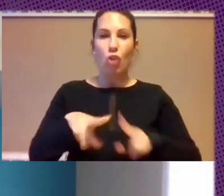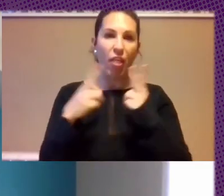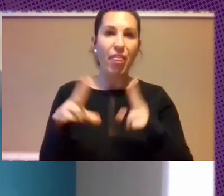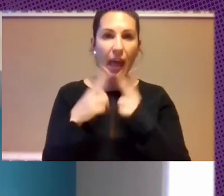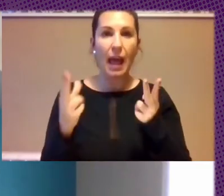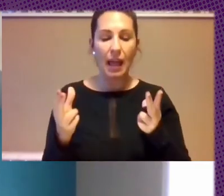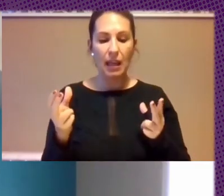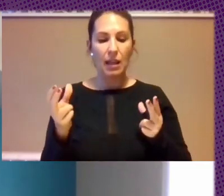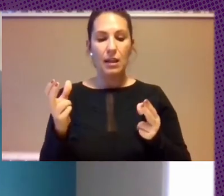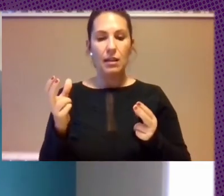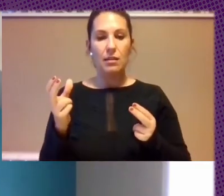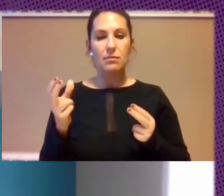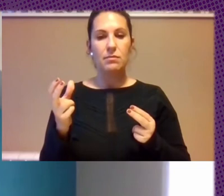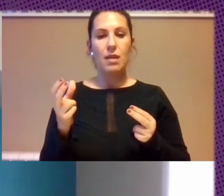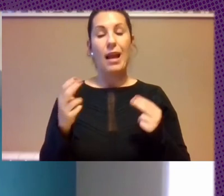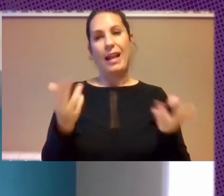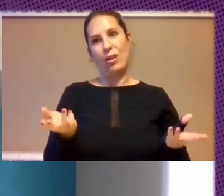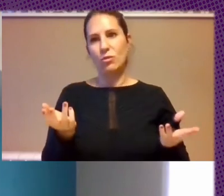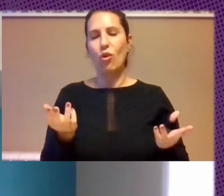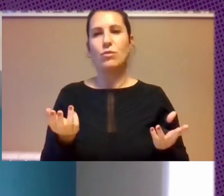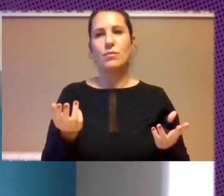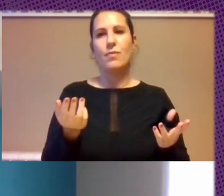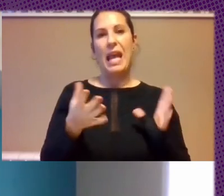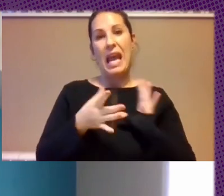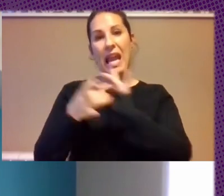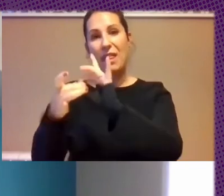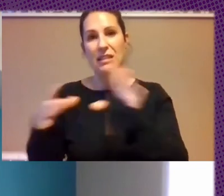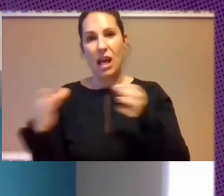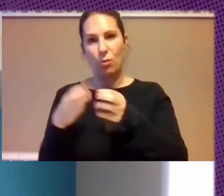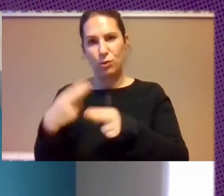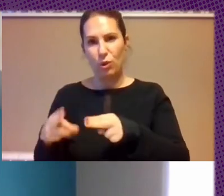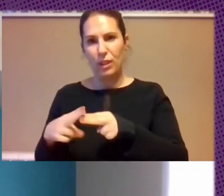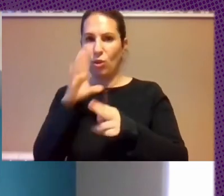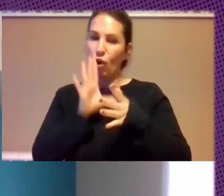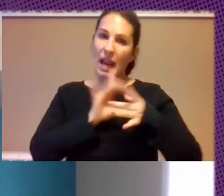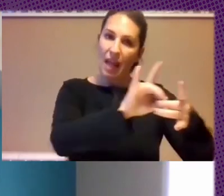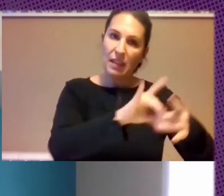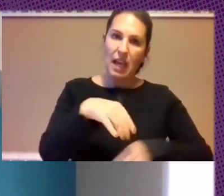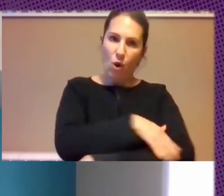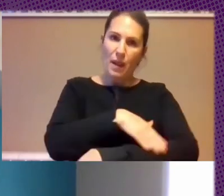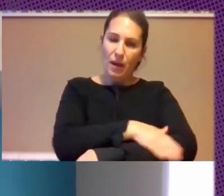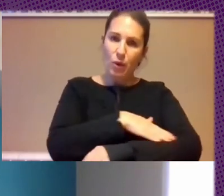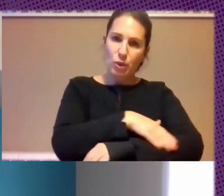Claro Con Enlaces A Partidos Políticos Con Enlaces A Gobiernos Con Enlaces